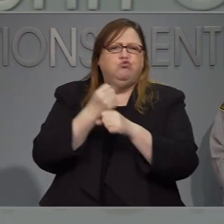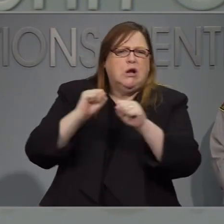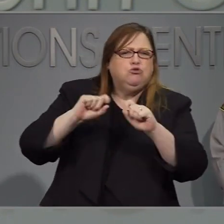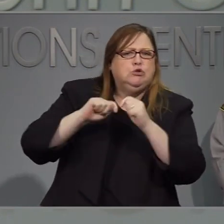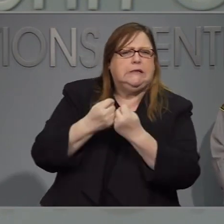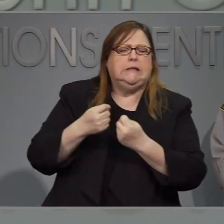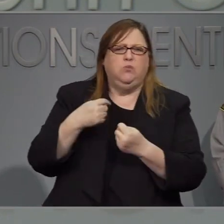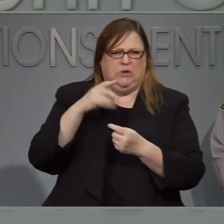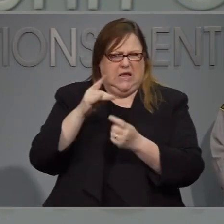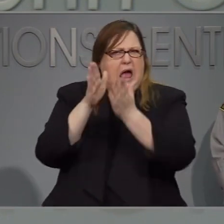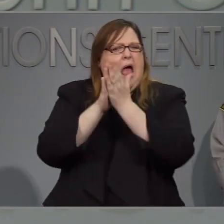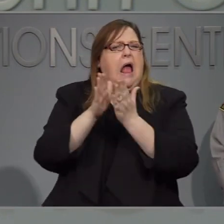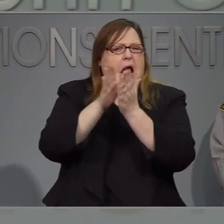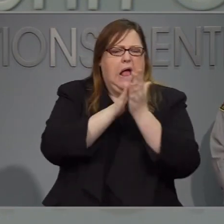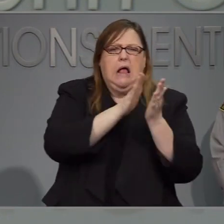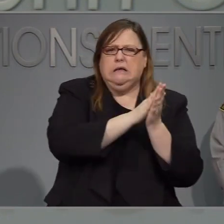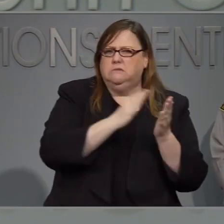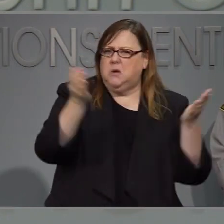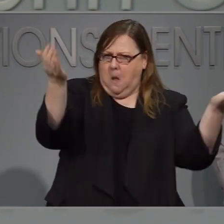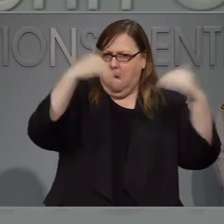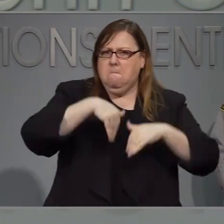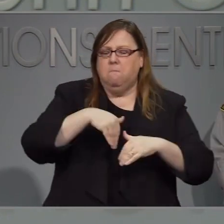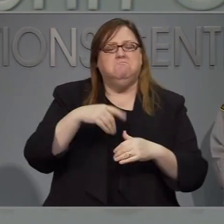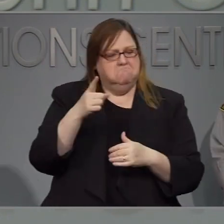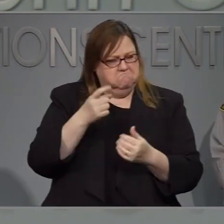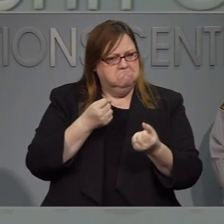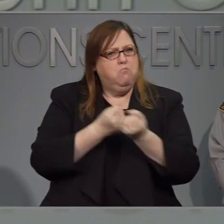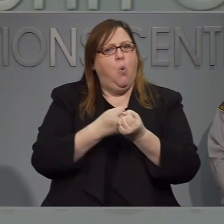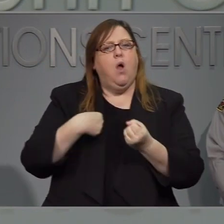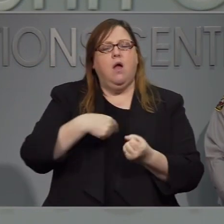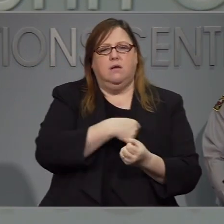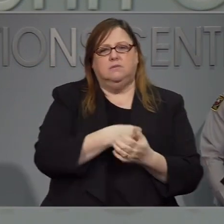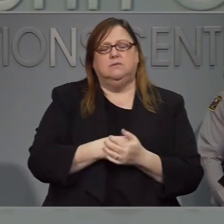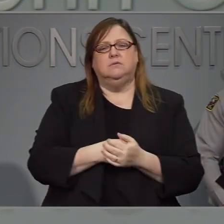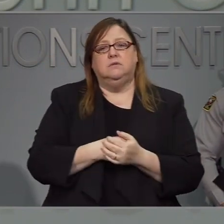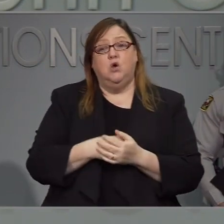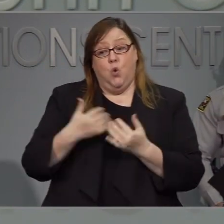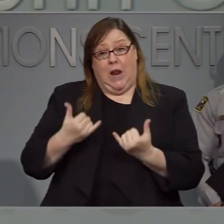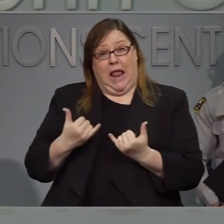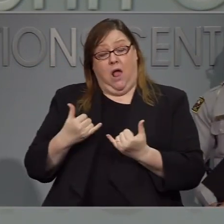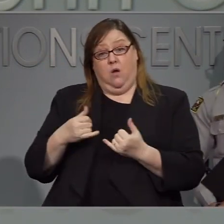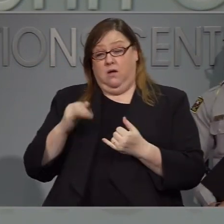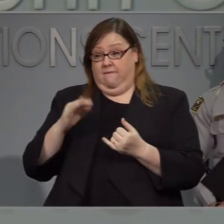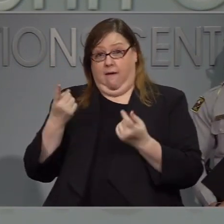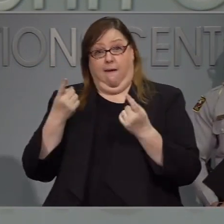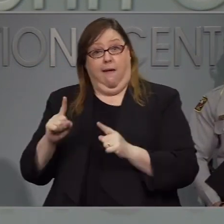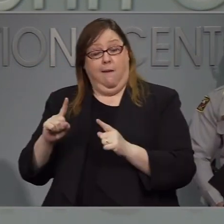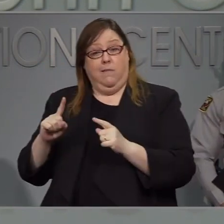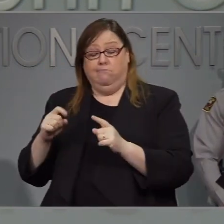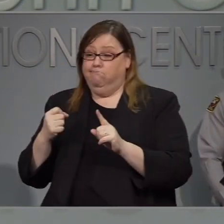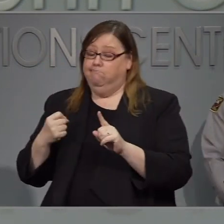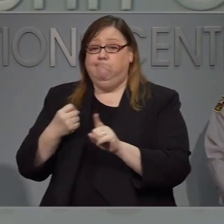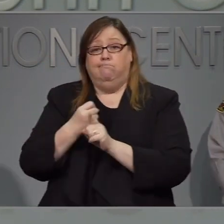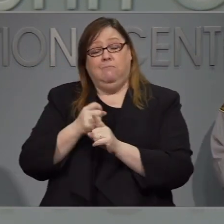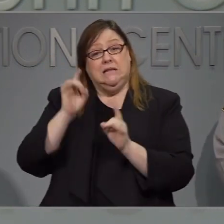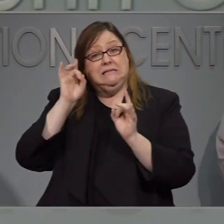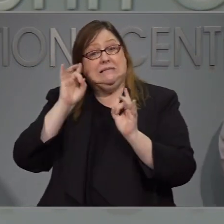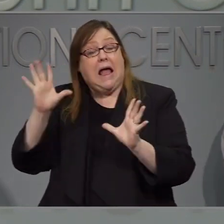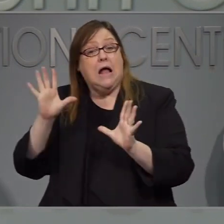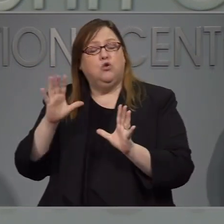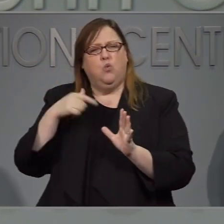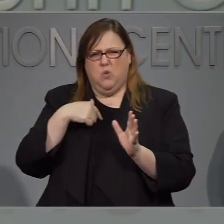podemos obtener equipos de ambulancias que puedan venir. El problema es si es un desastre natural